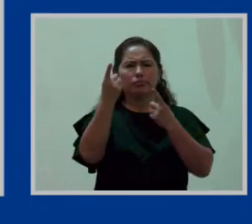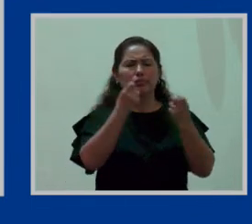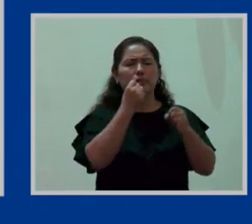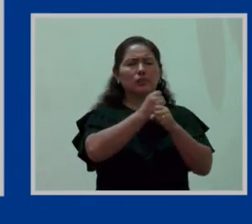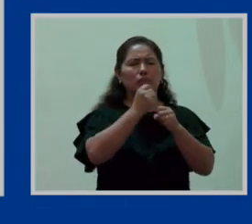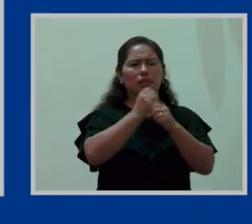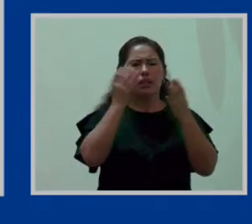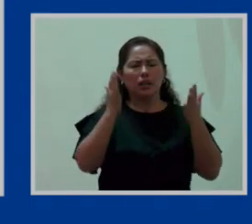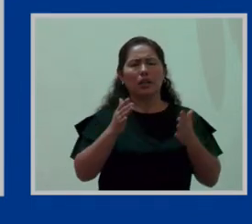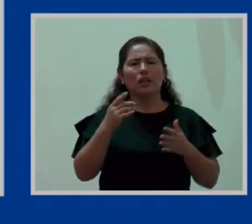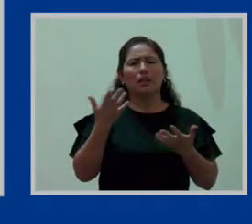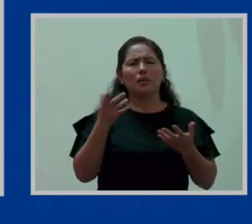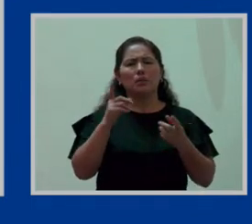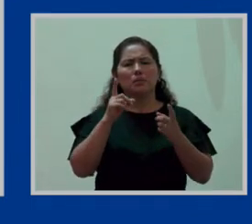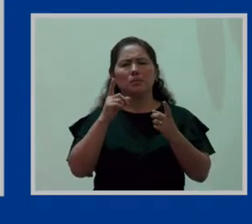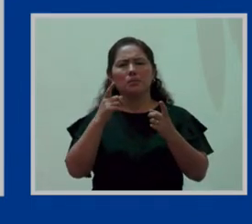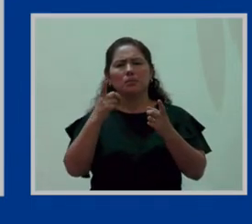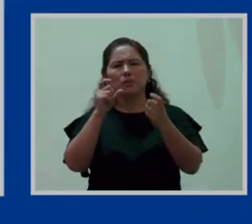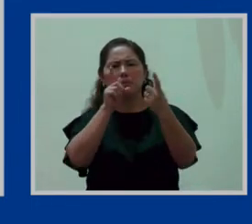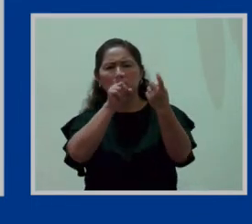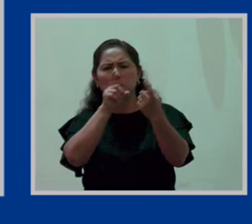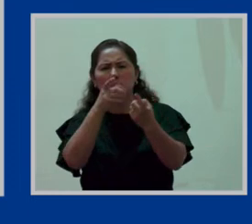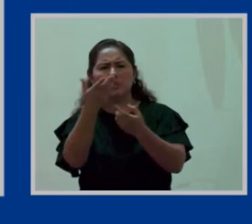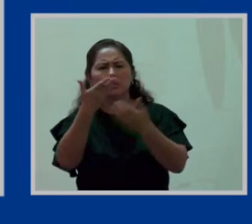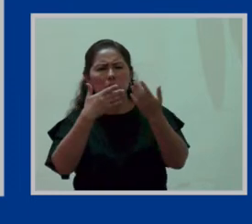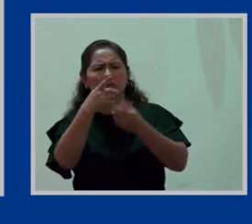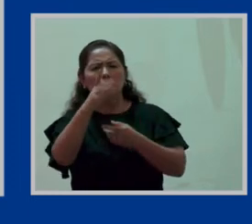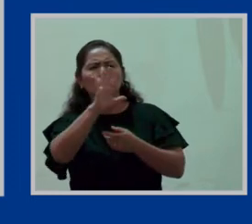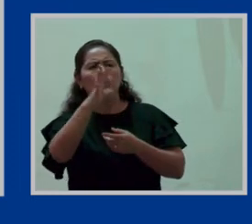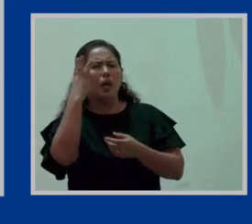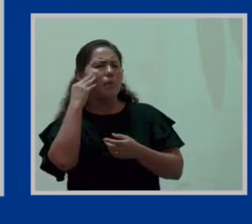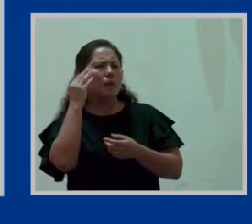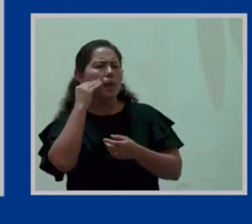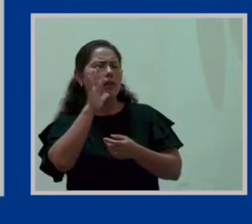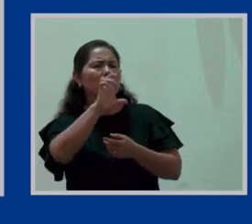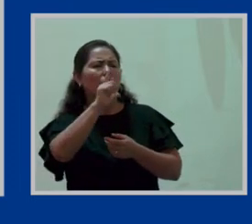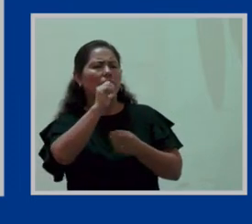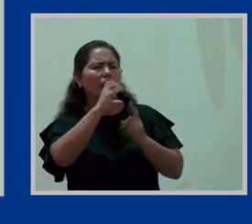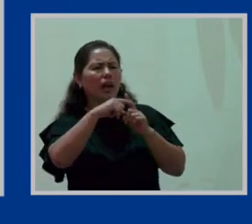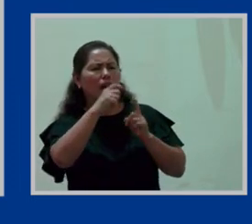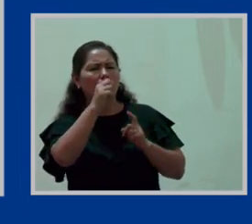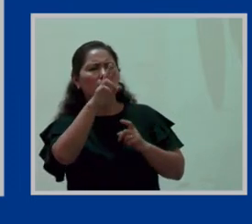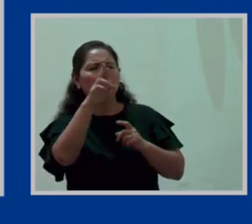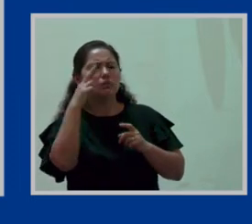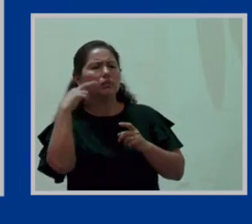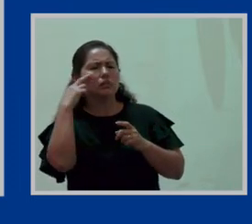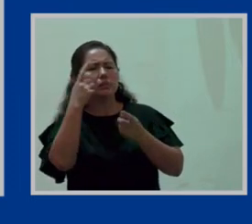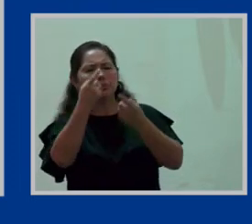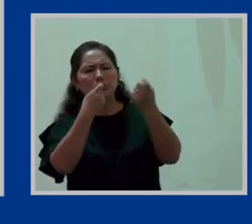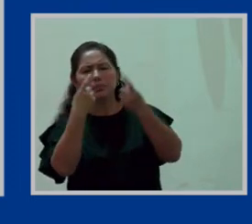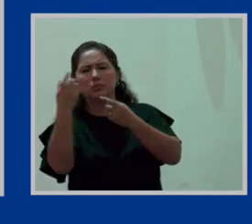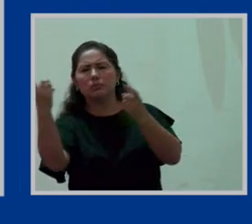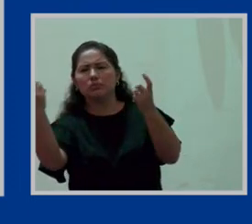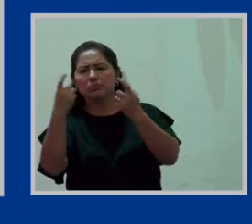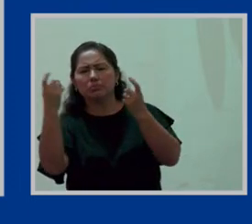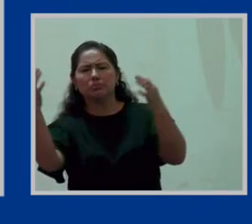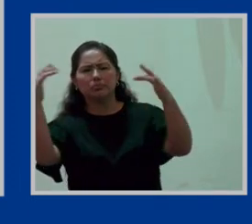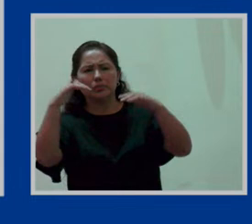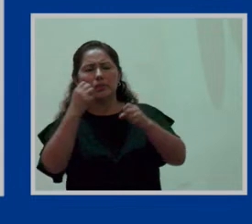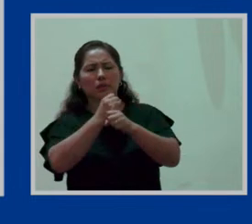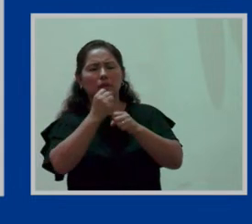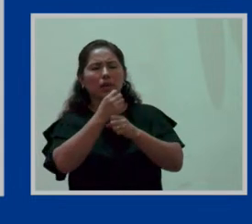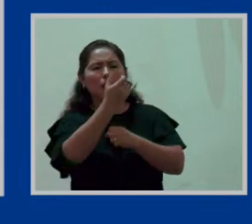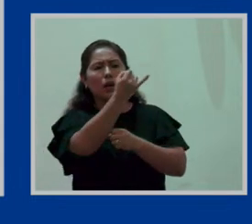digamos, nos comenten acerca de sus experiencias cuando ellas estaban en periodo de lactancia y